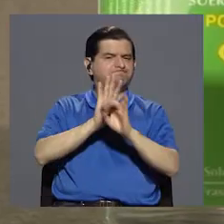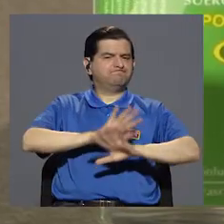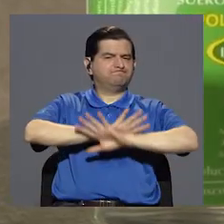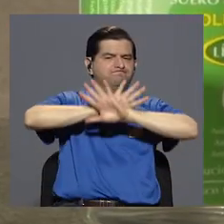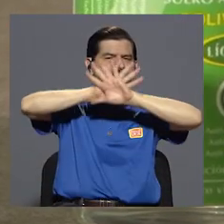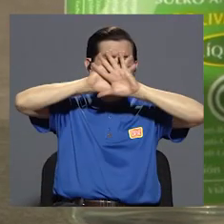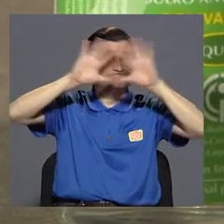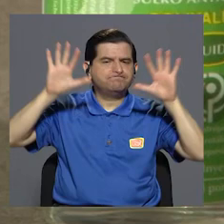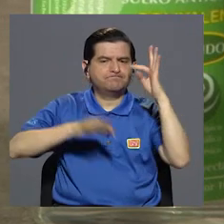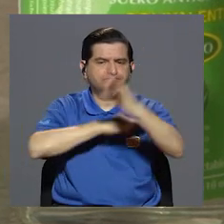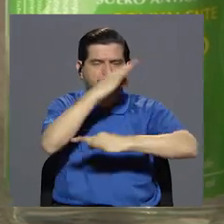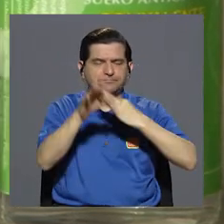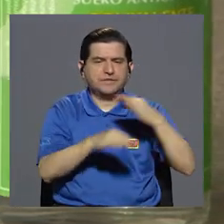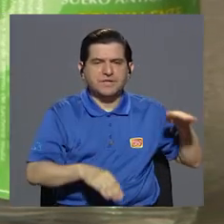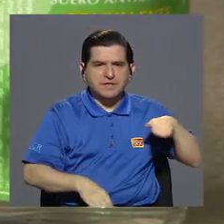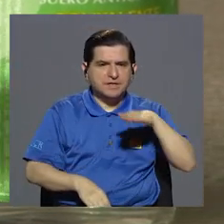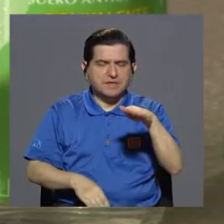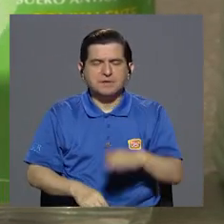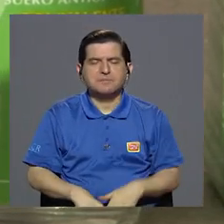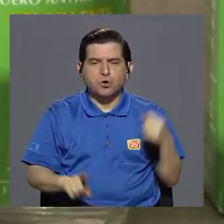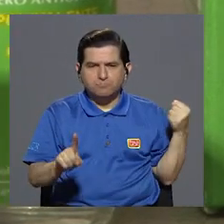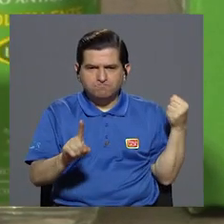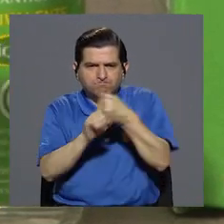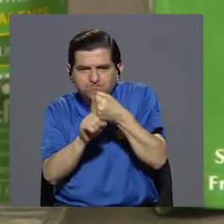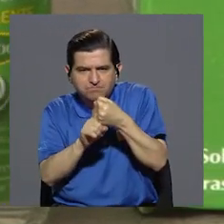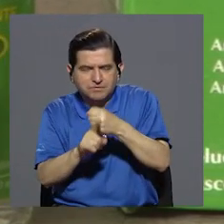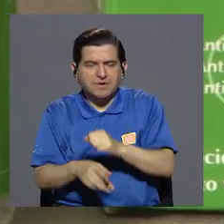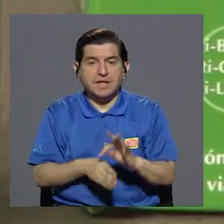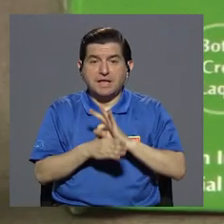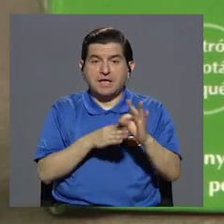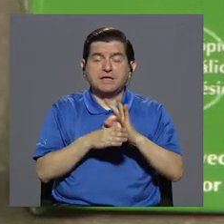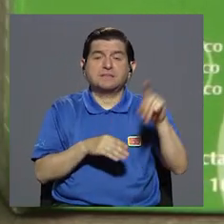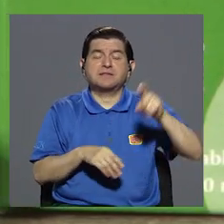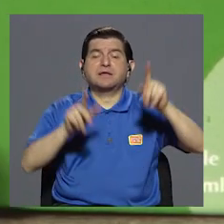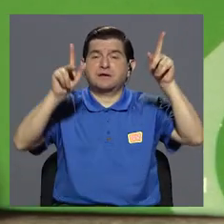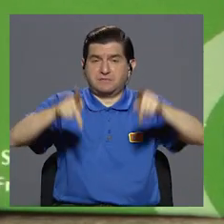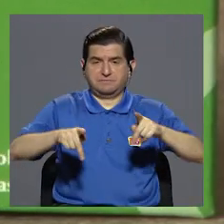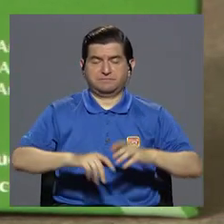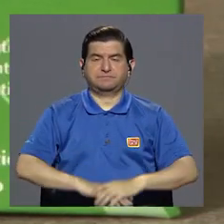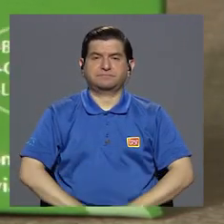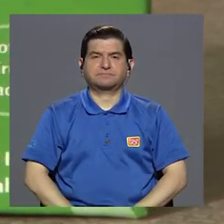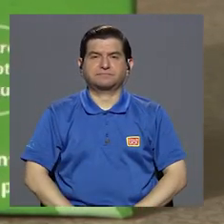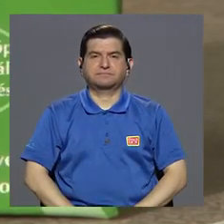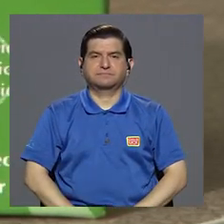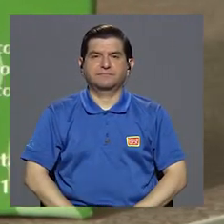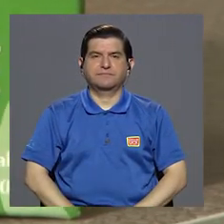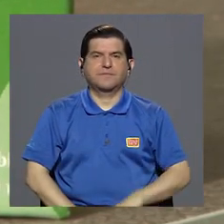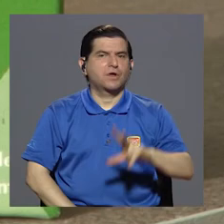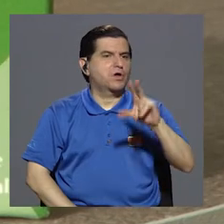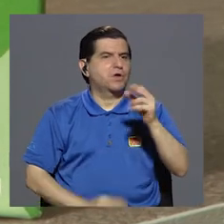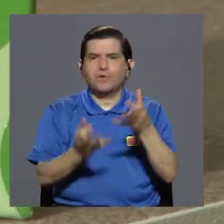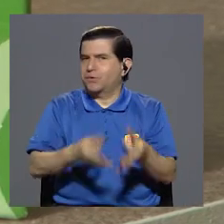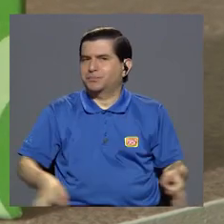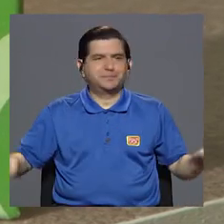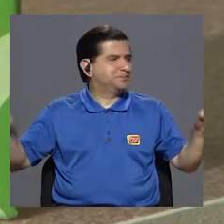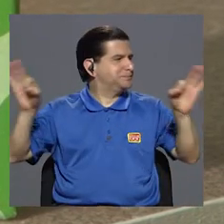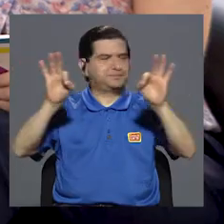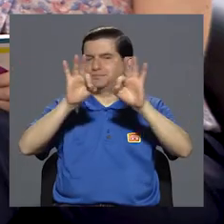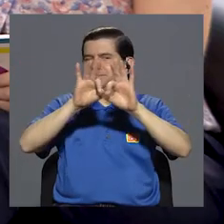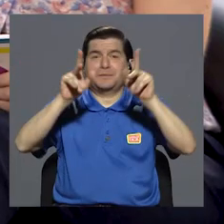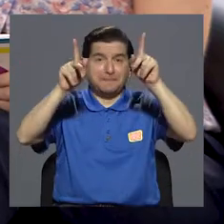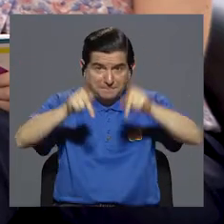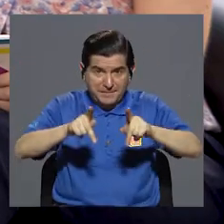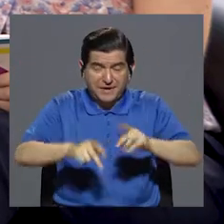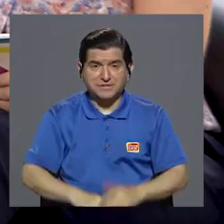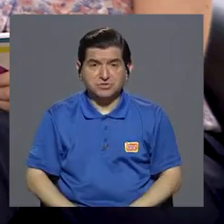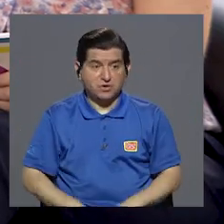claramente el tipo de serpiente que produce el accidente y el tipo de tratamiento que esa persona necesita. Entonces, no es importante ni